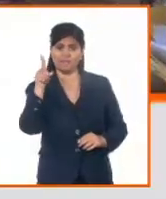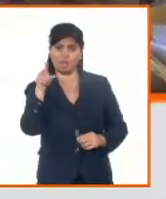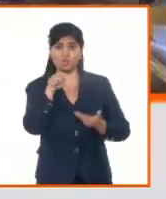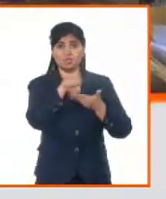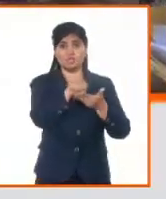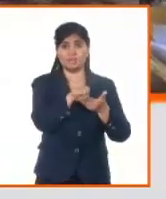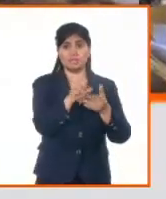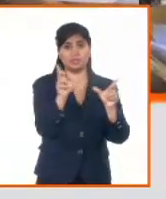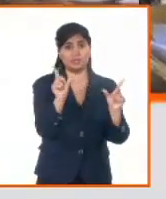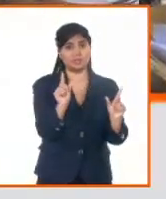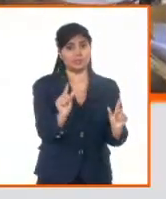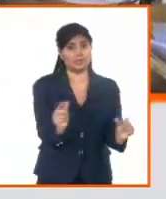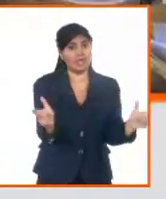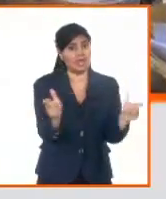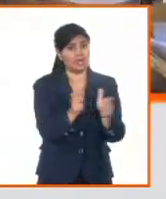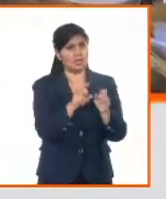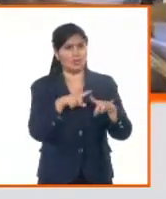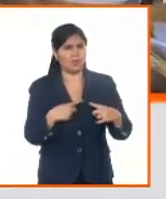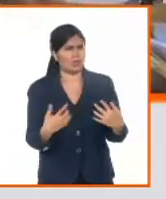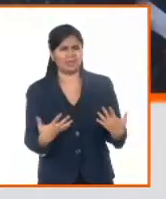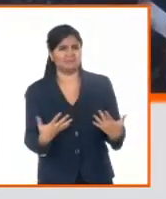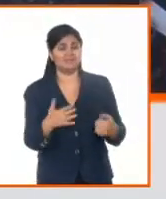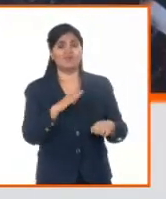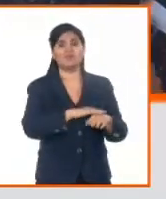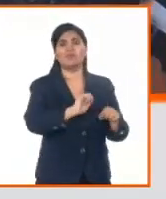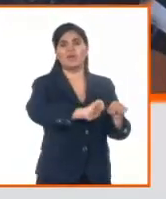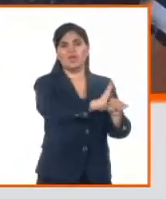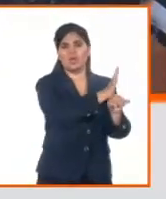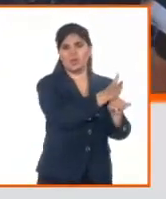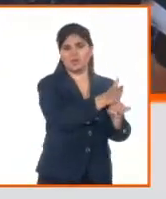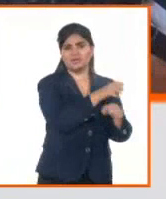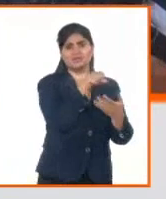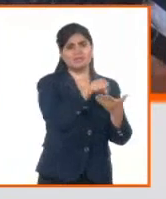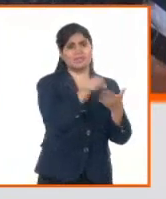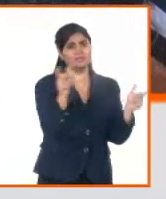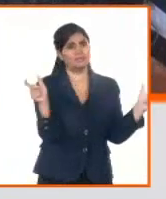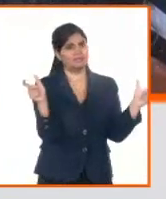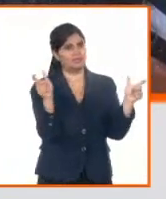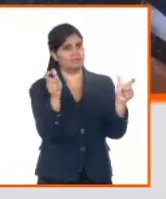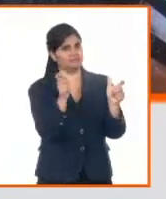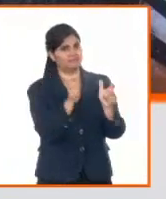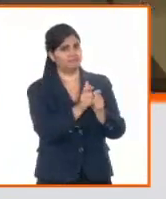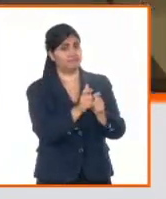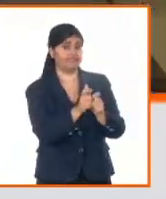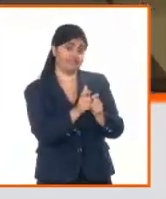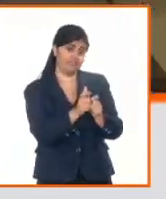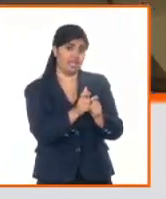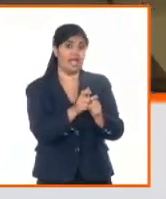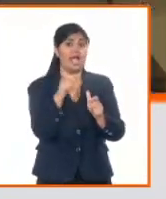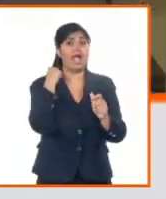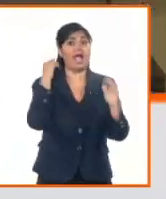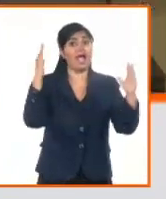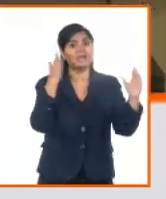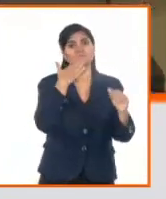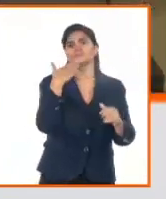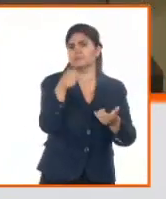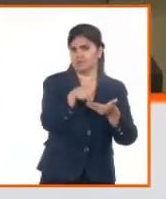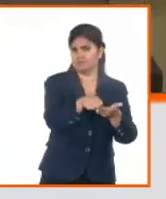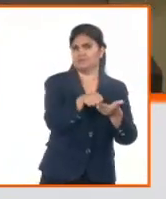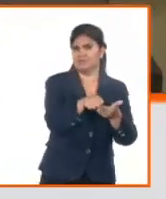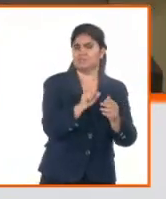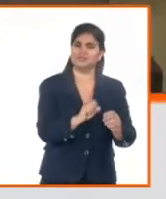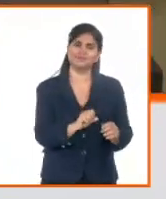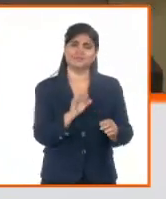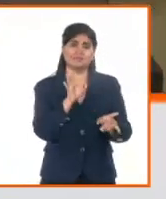servicios, pero fíjate, ya esto también tributó a ese incremento considerable. Este año, como te decía, comenzó